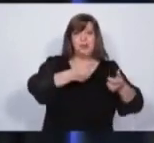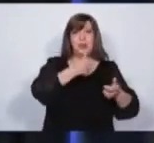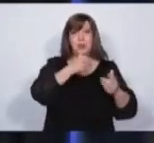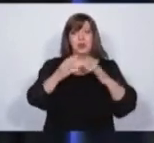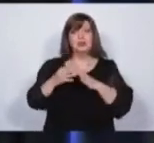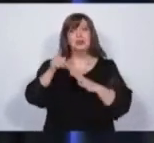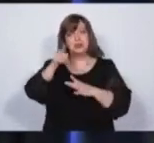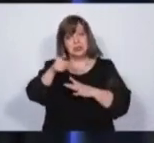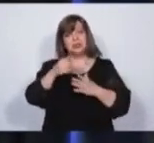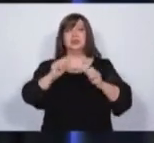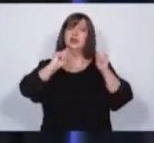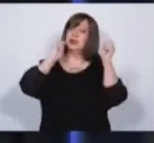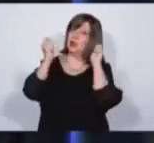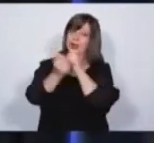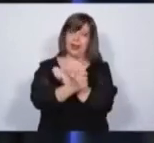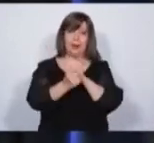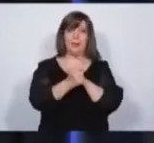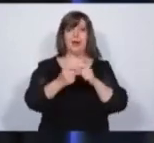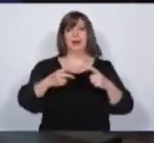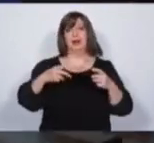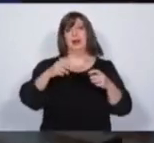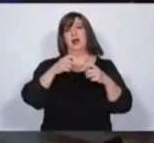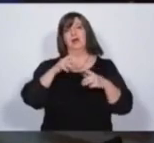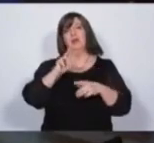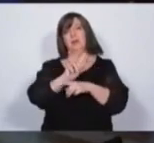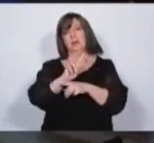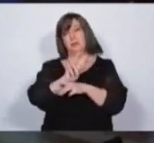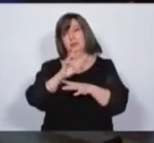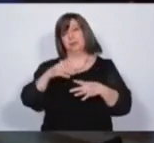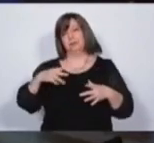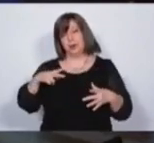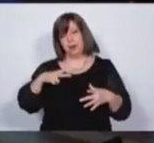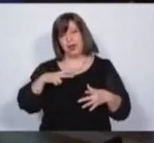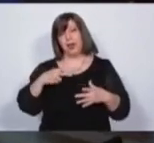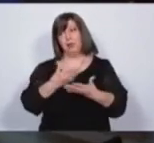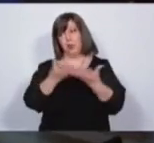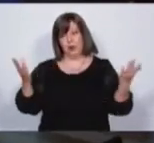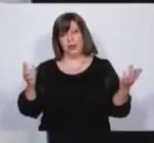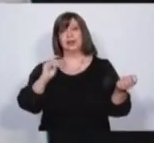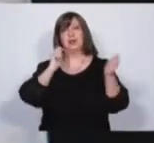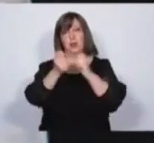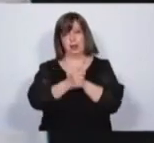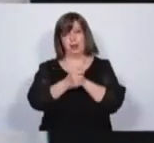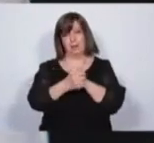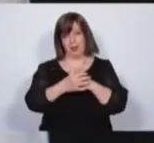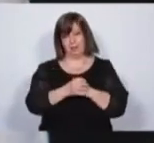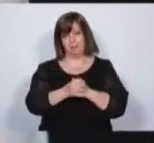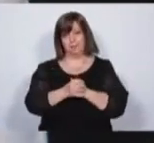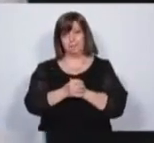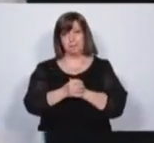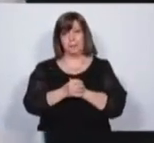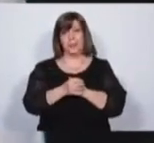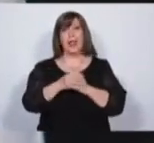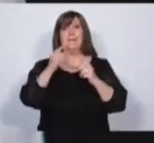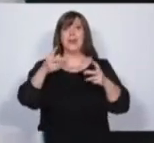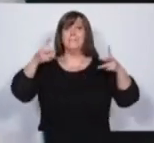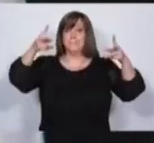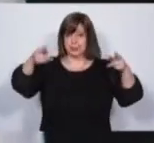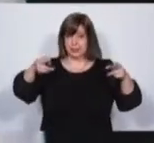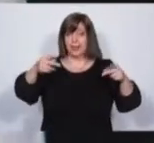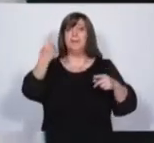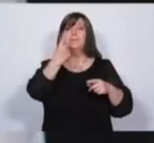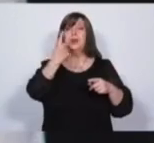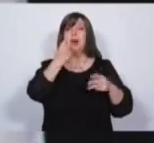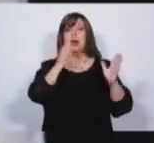seguridad pública y privada trabajando en conjunto. Muchísimas gracias, candidato Vadillo. De esta manera vamos a concluir el primer bloque de este Mendoza